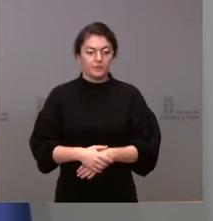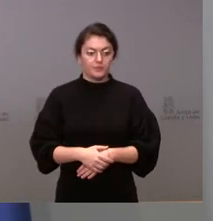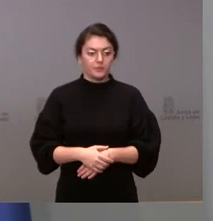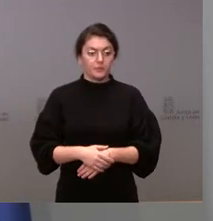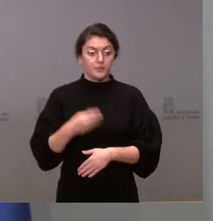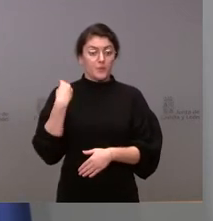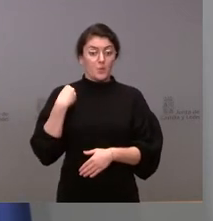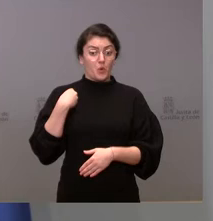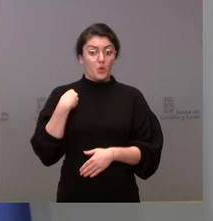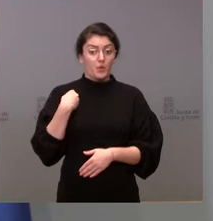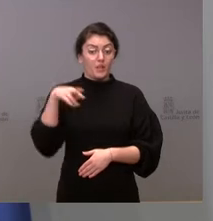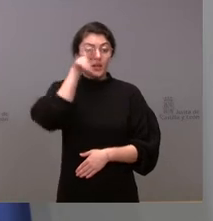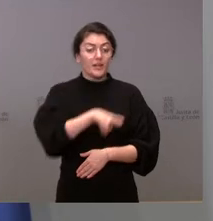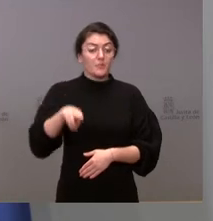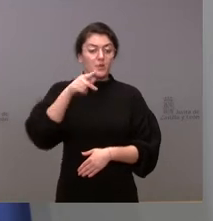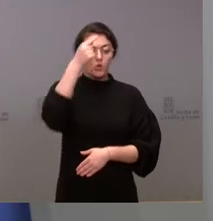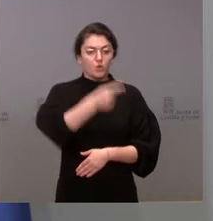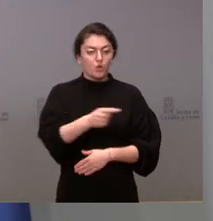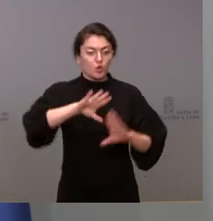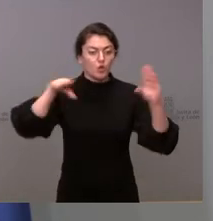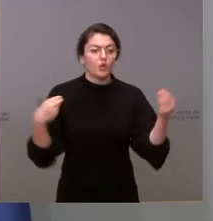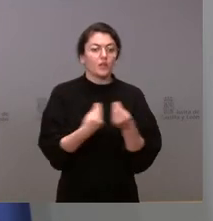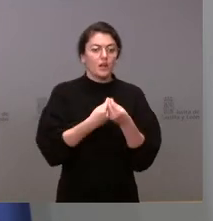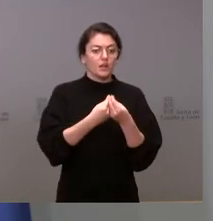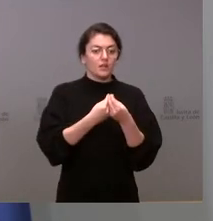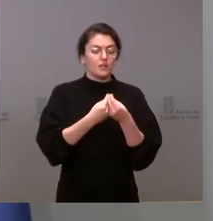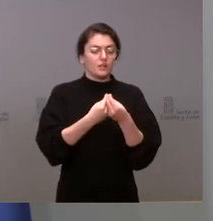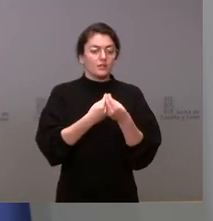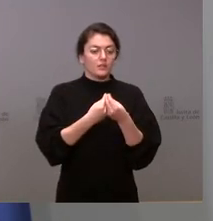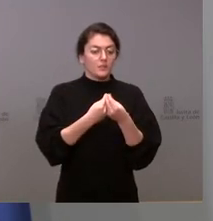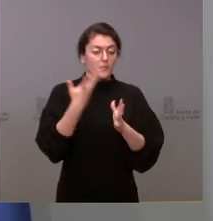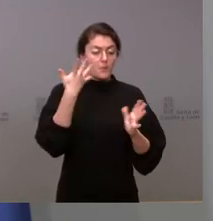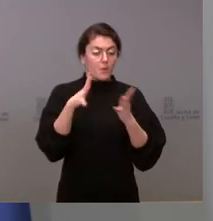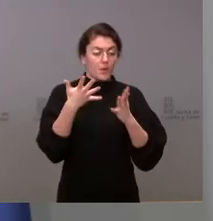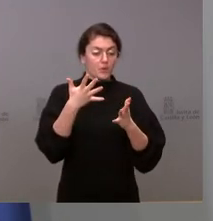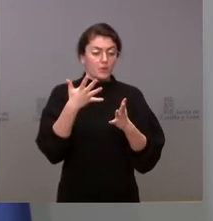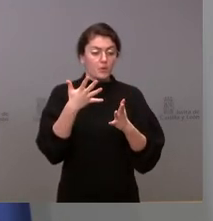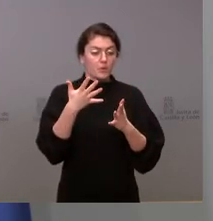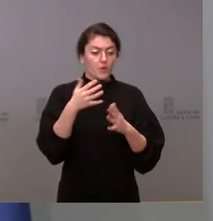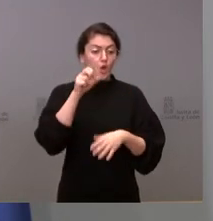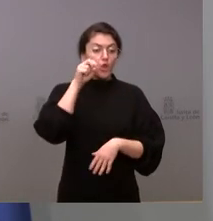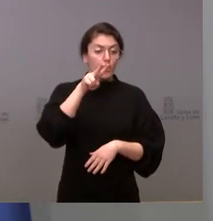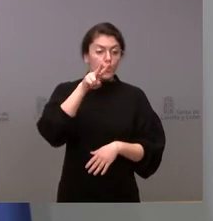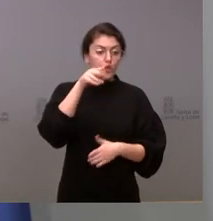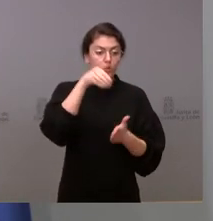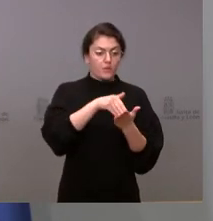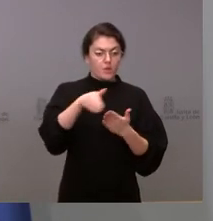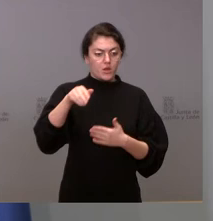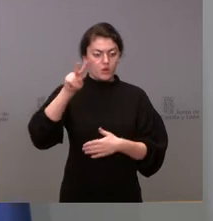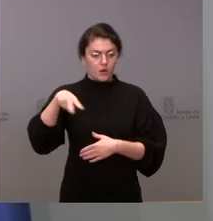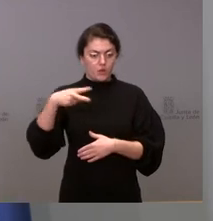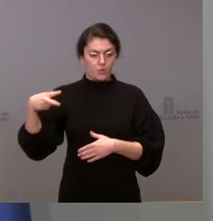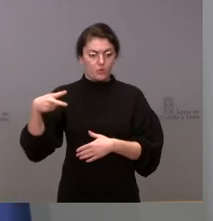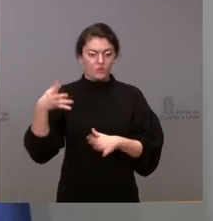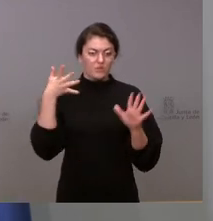cantidad global de todas las sanciones ascendería, según nuestros cálculos, al entorno de los cerca de 12 millones de euros, casi 40